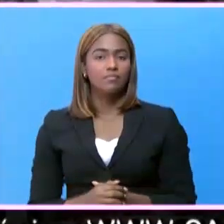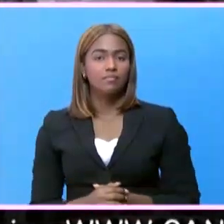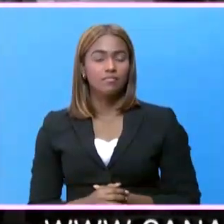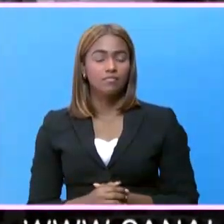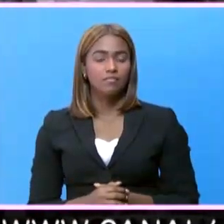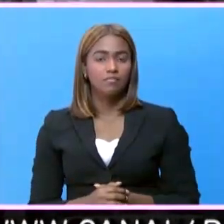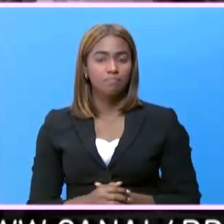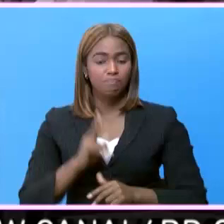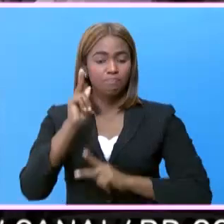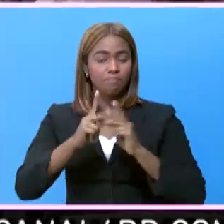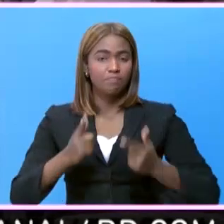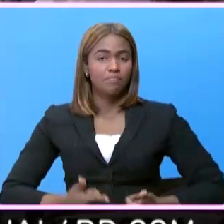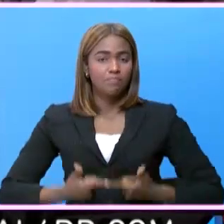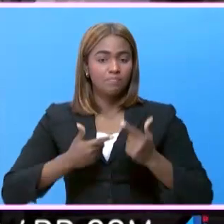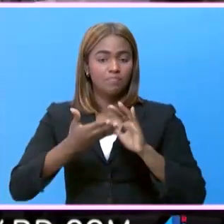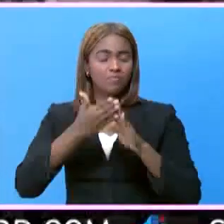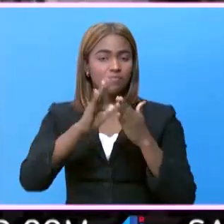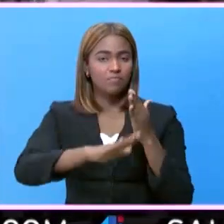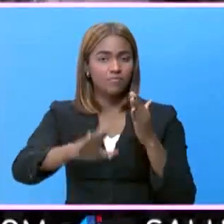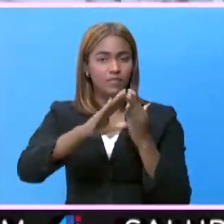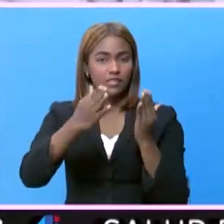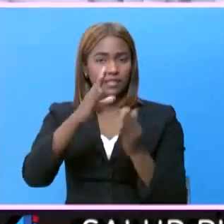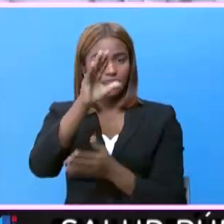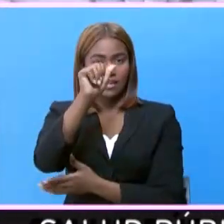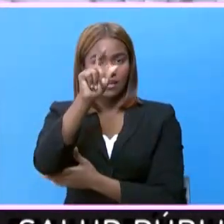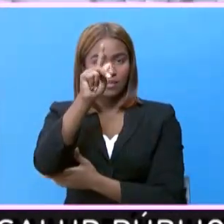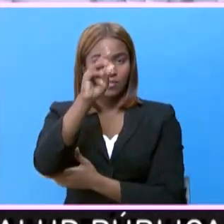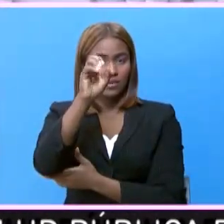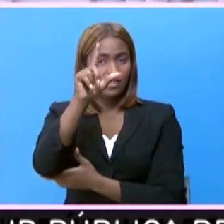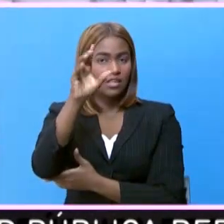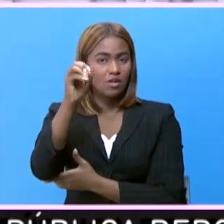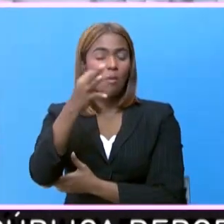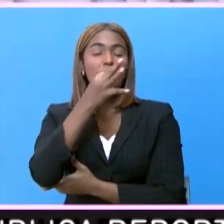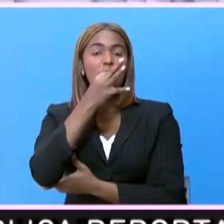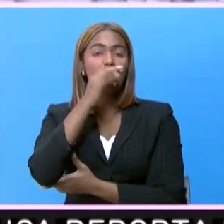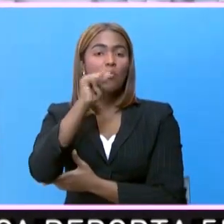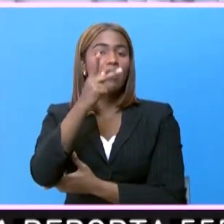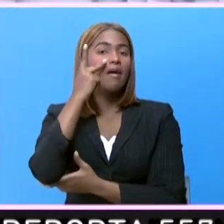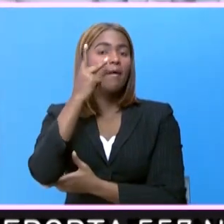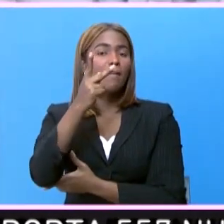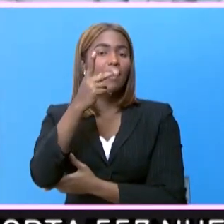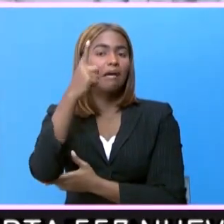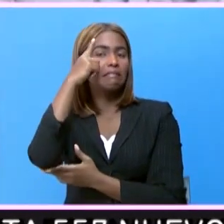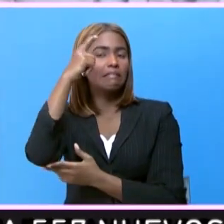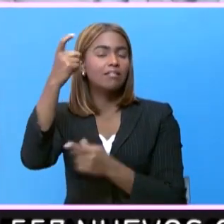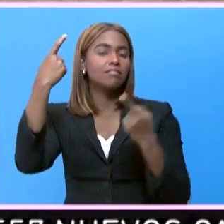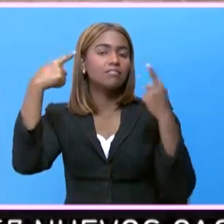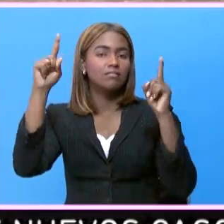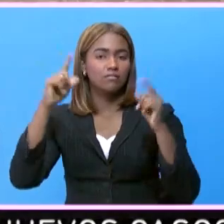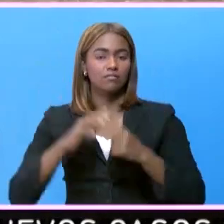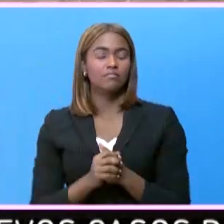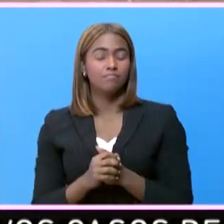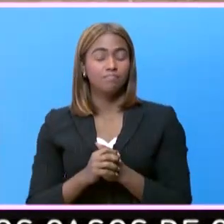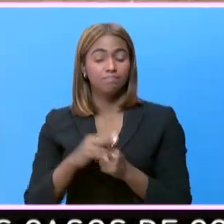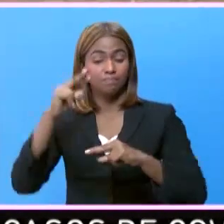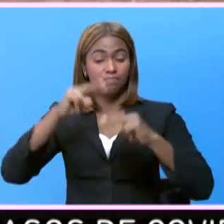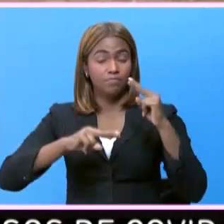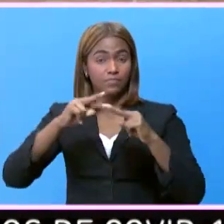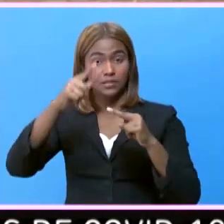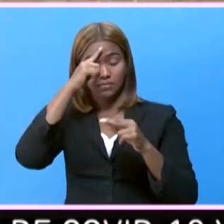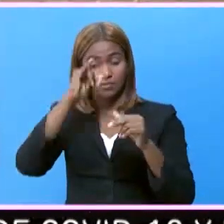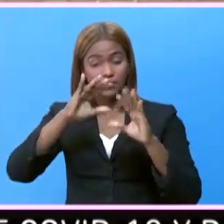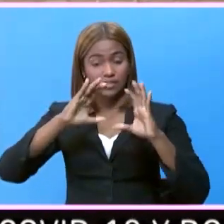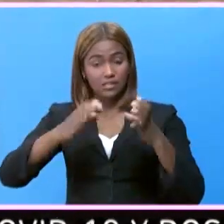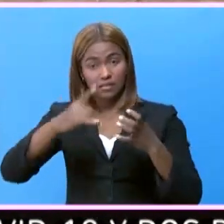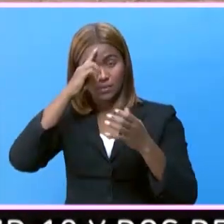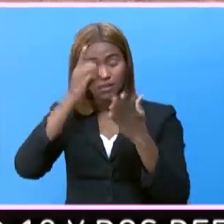Los comunitarios del característico sector de Capotillo pronto podrán ver uno de sus sueños hechos realidad. La construcción de un